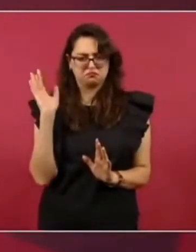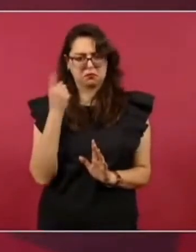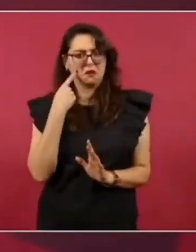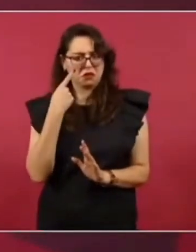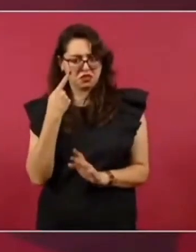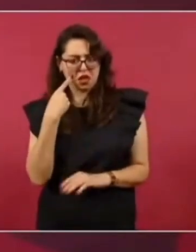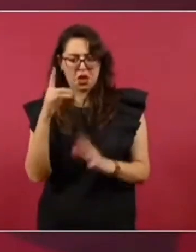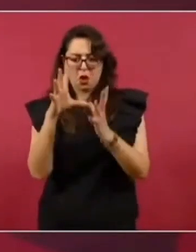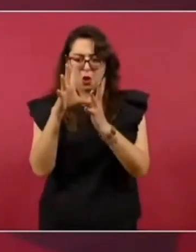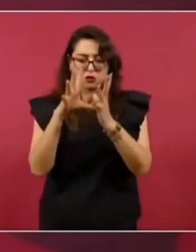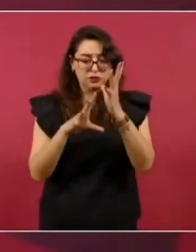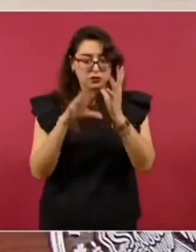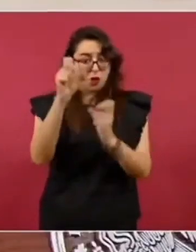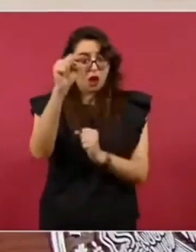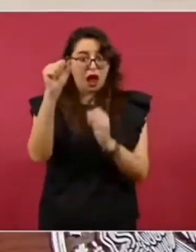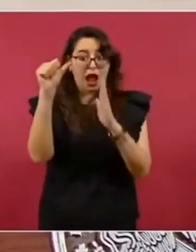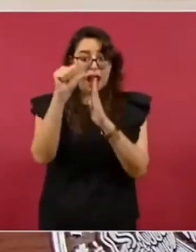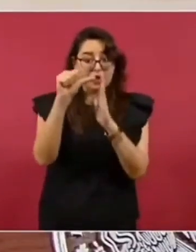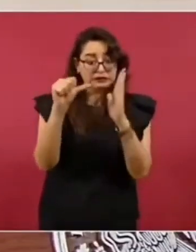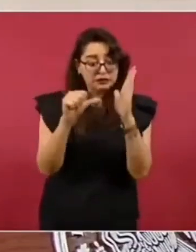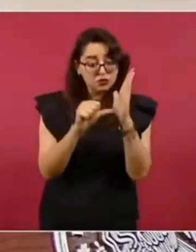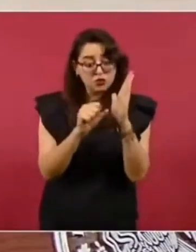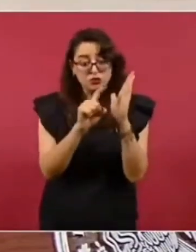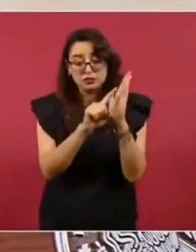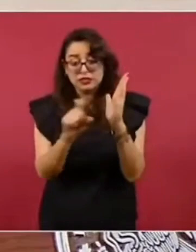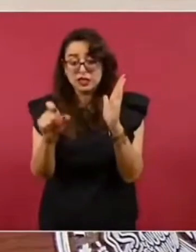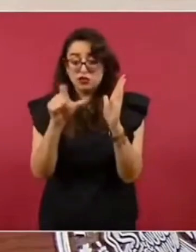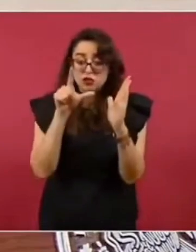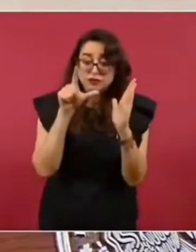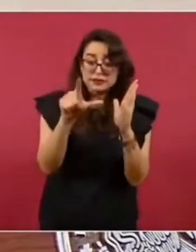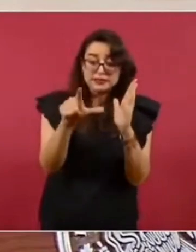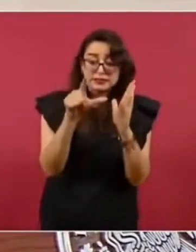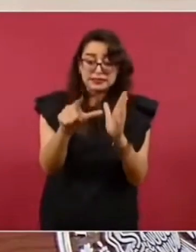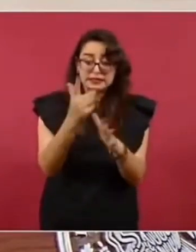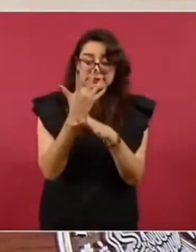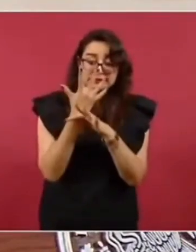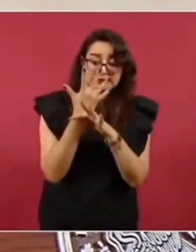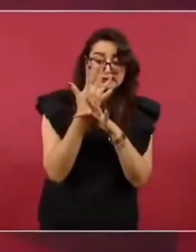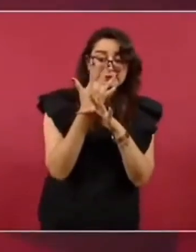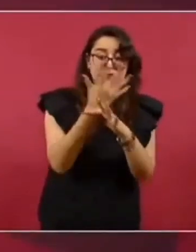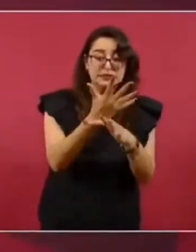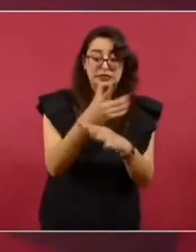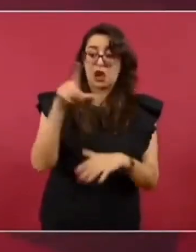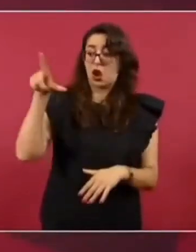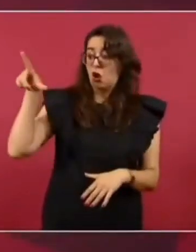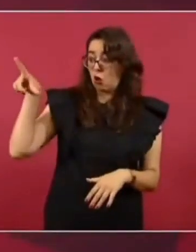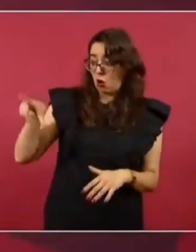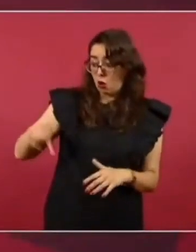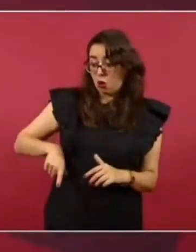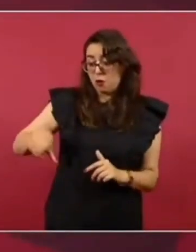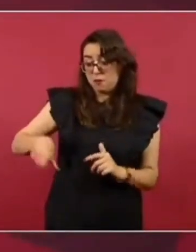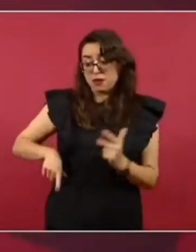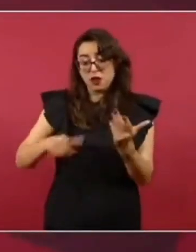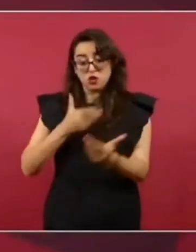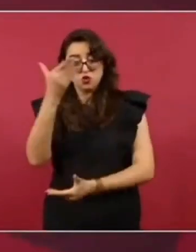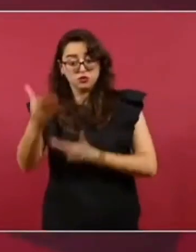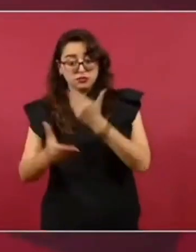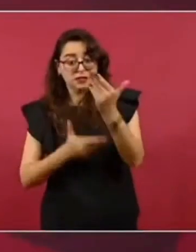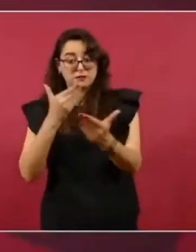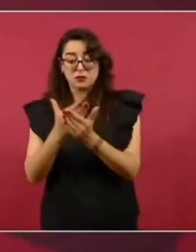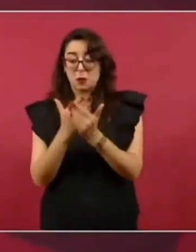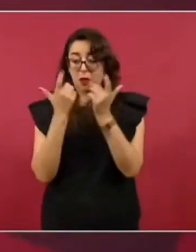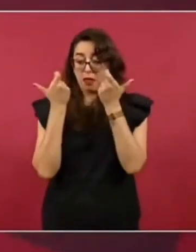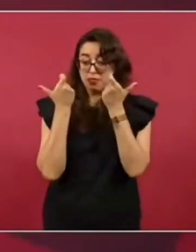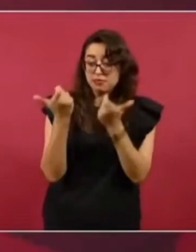en la Constitución, el 117, que establece que ningún funcionario puede ganar más